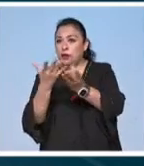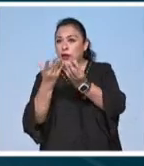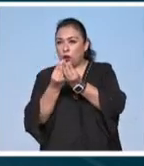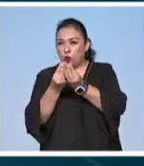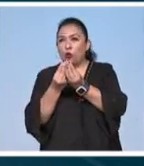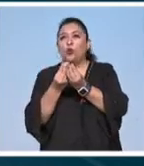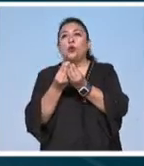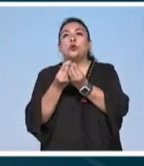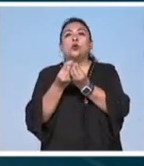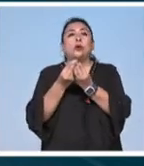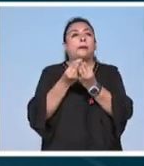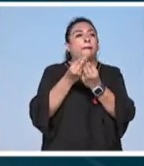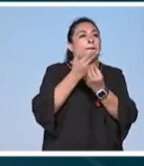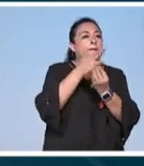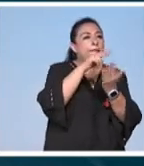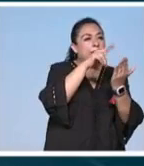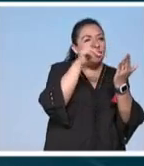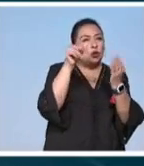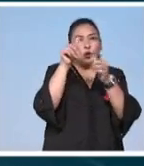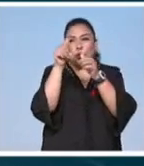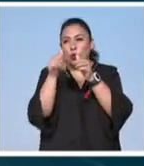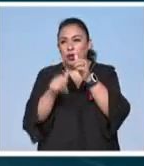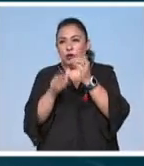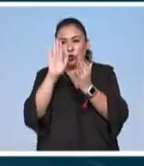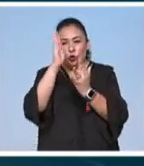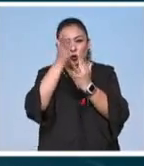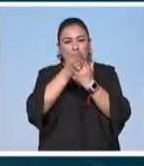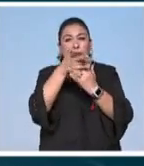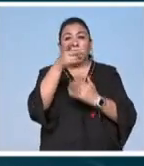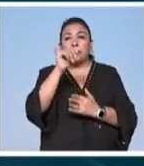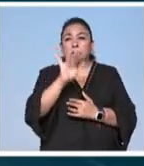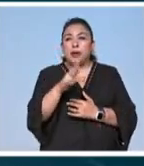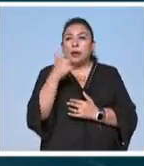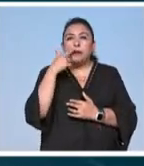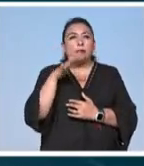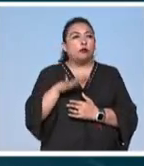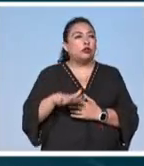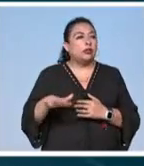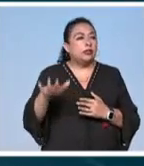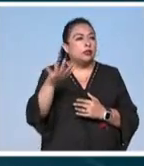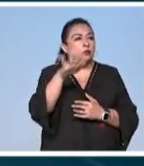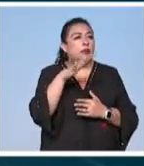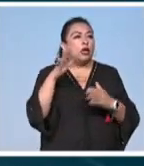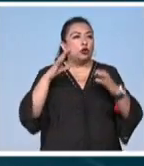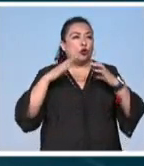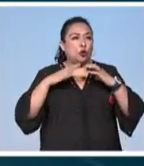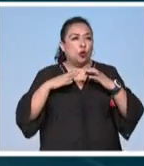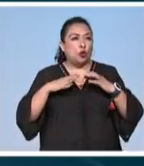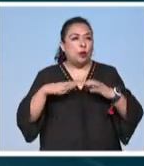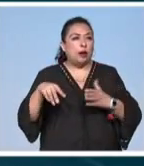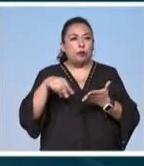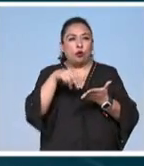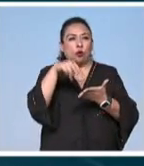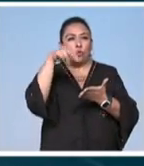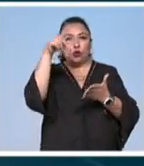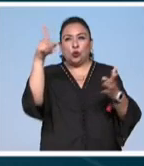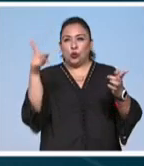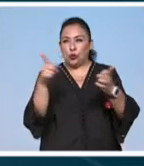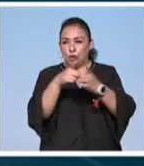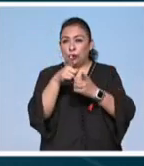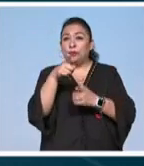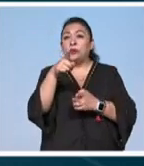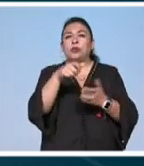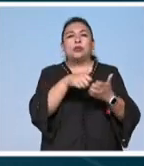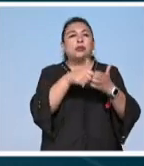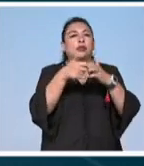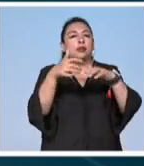medio camino entre la pintura y la escultura las imágenes recrean espacios en donde los cuerpos flotan y se encuentran en donde